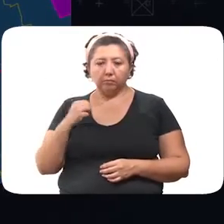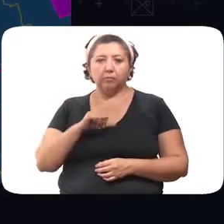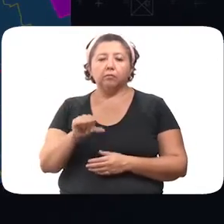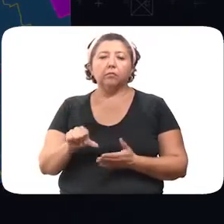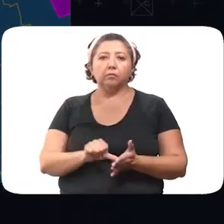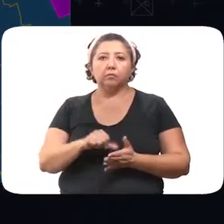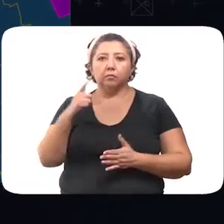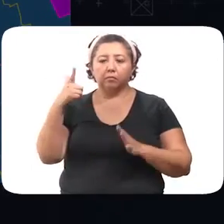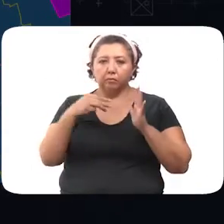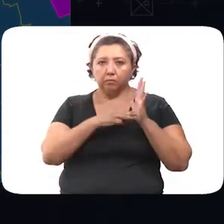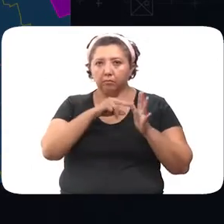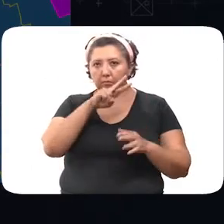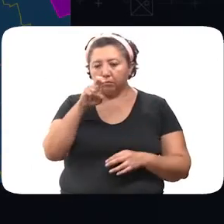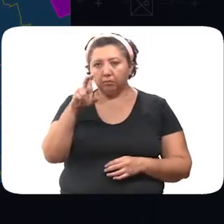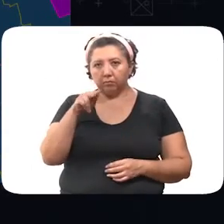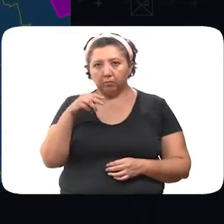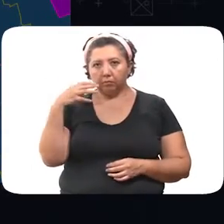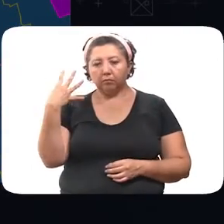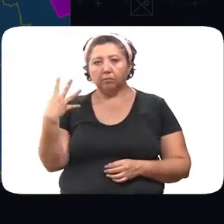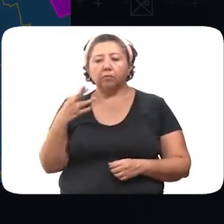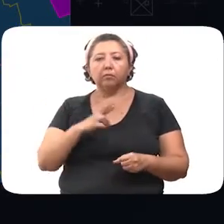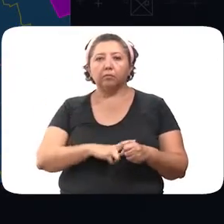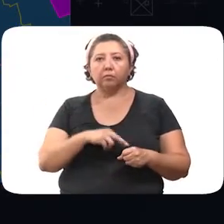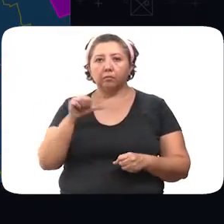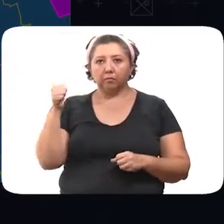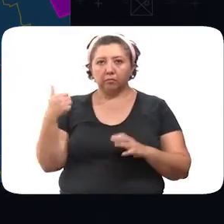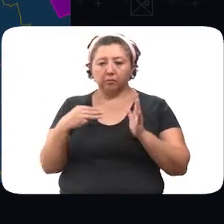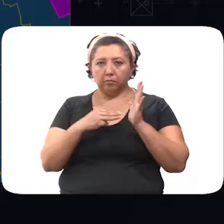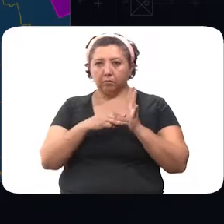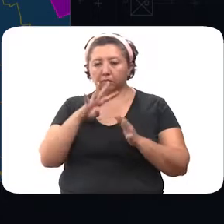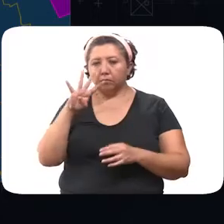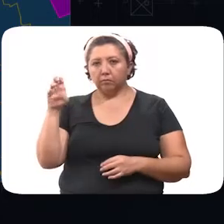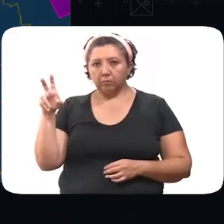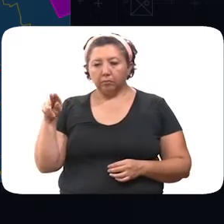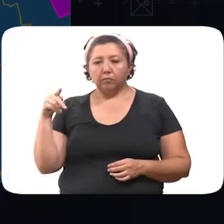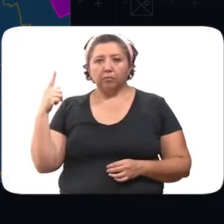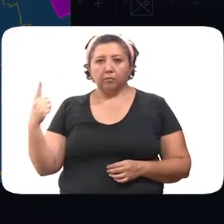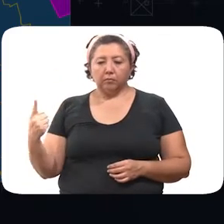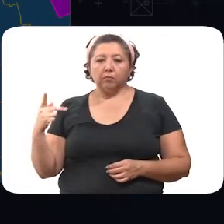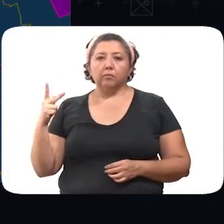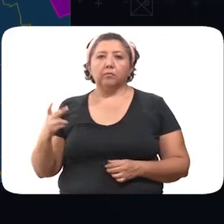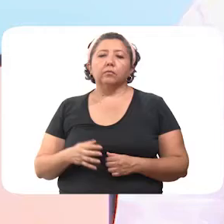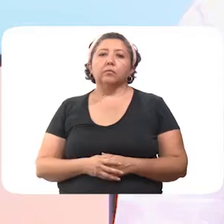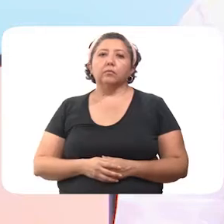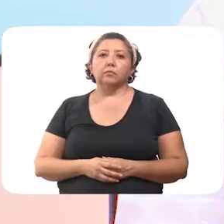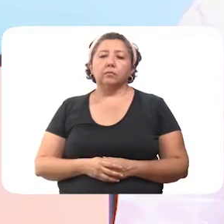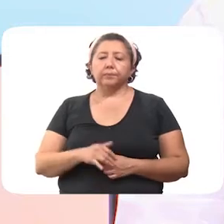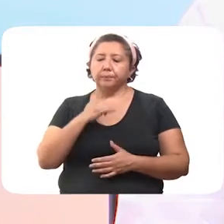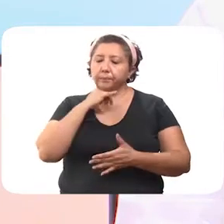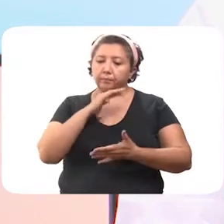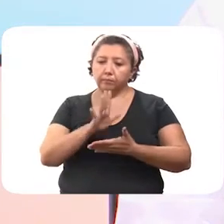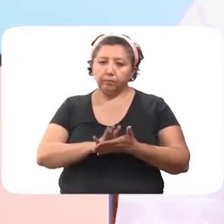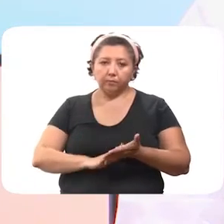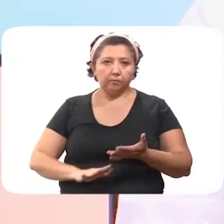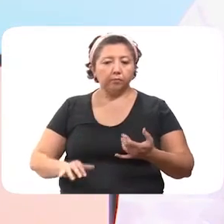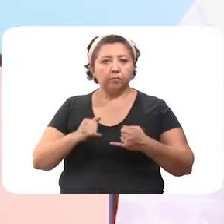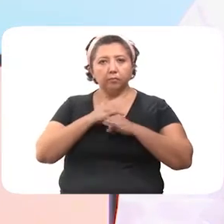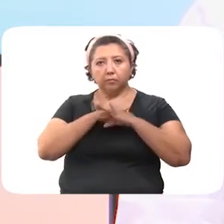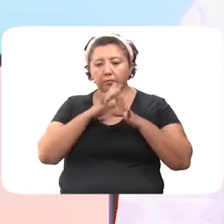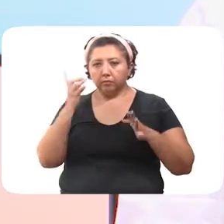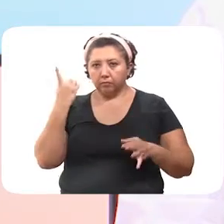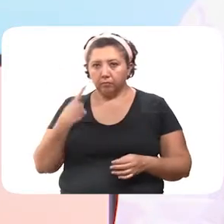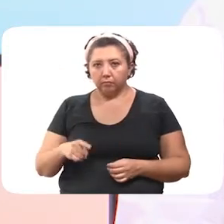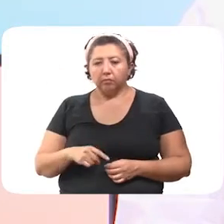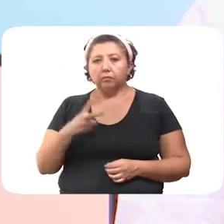centro, 7,284 en la zona sur y 11,481 en la zona poniente. Lamentablemente, en este parte